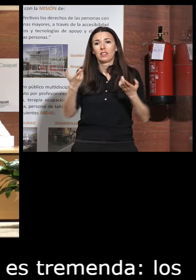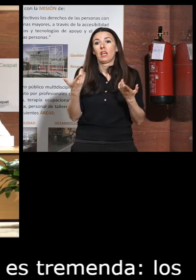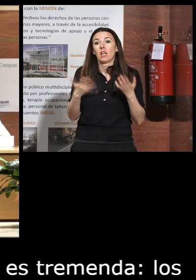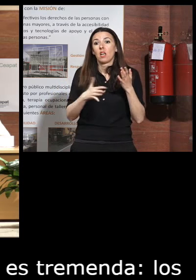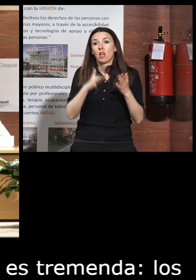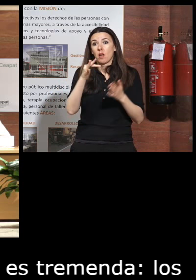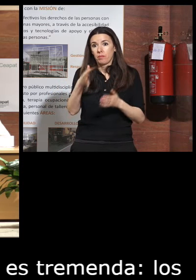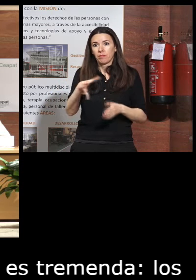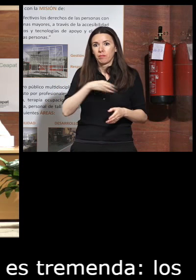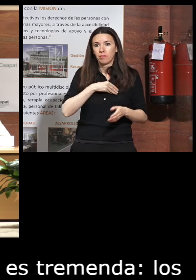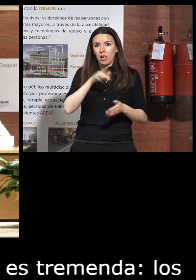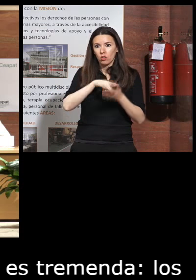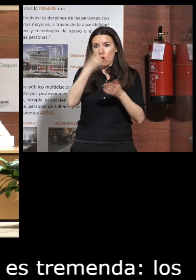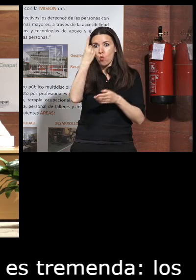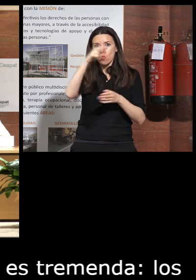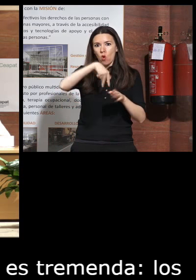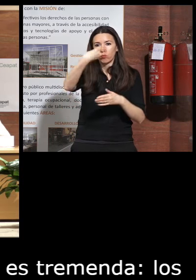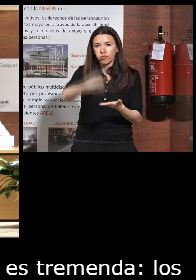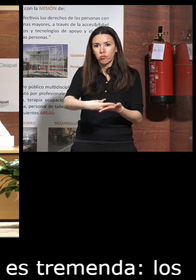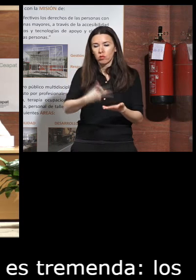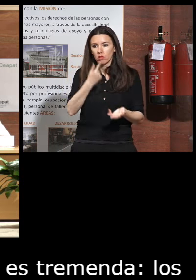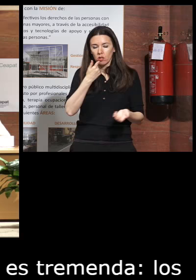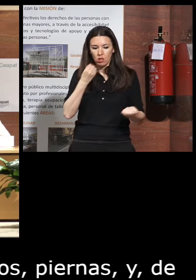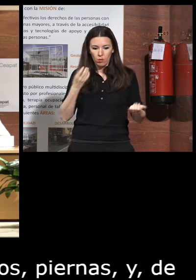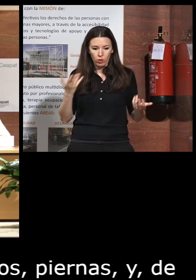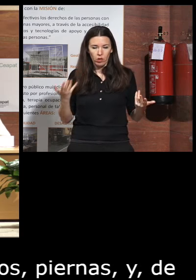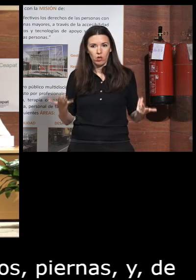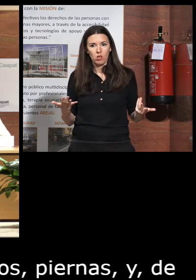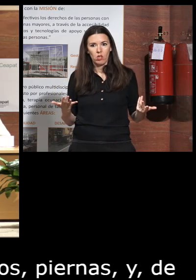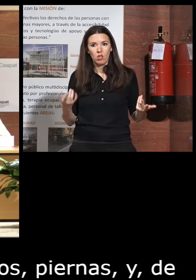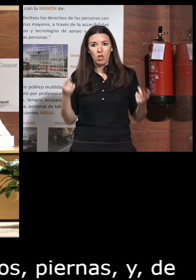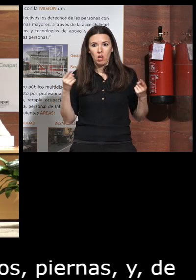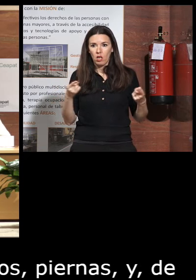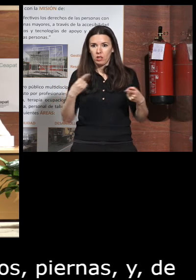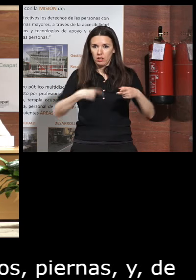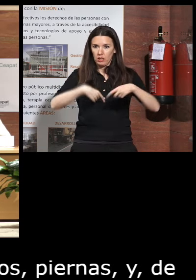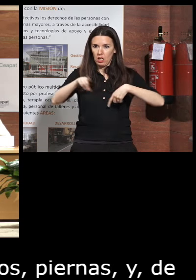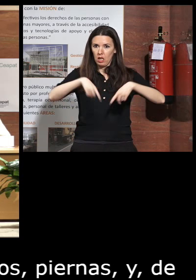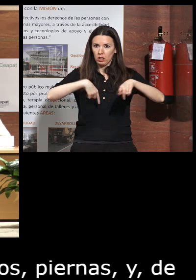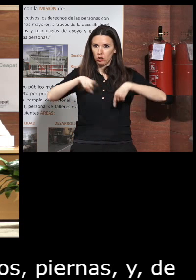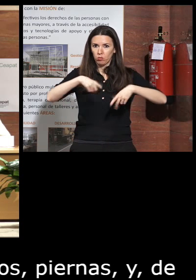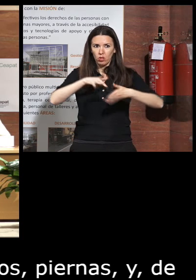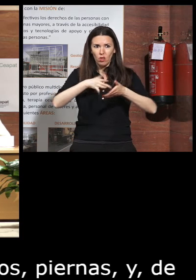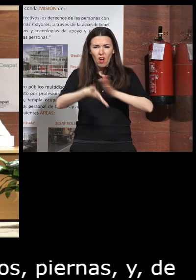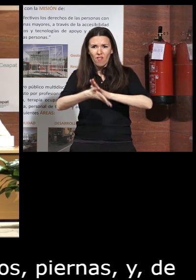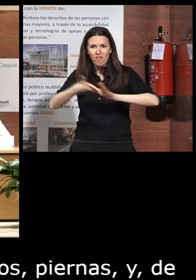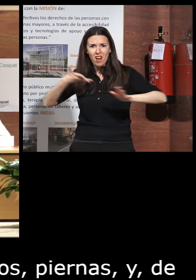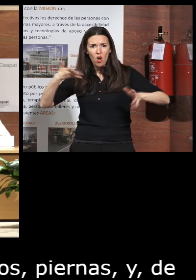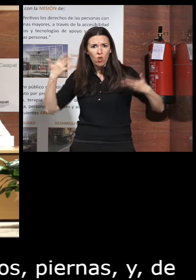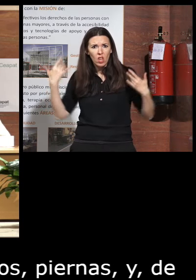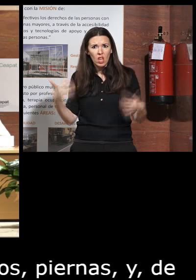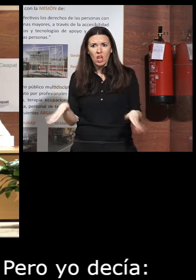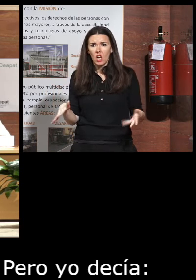desgraciadamente se cayó uno pero yo decía bueno aquí el transporte este a la velocidad que conducen